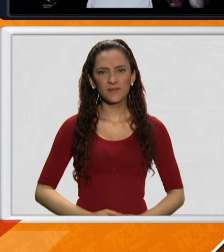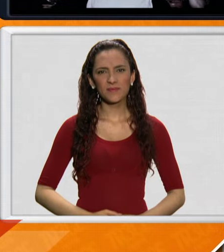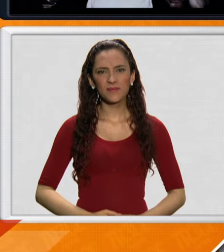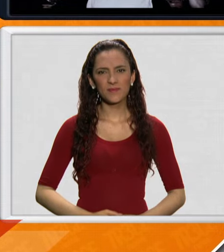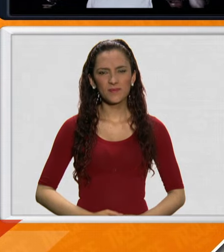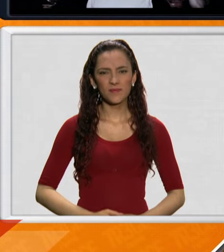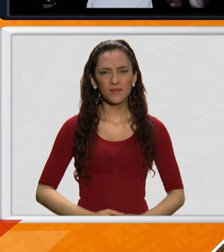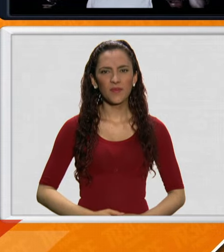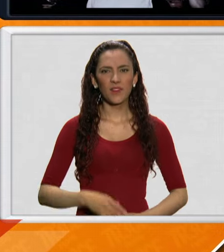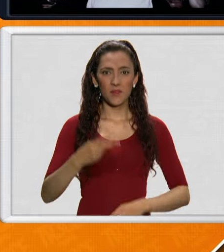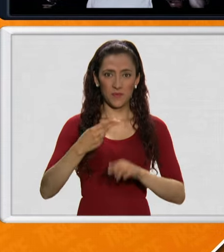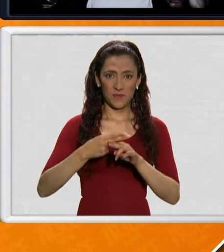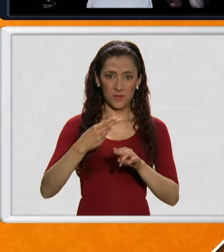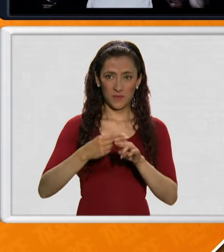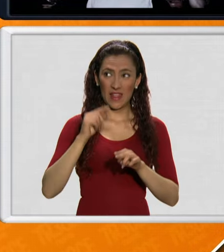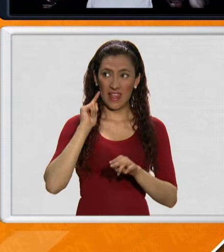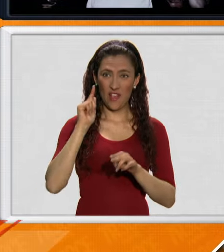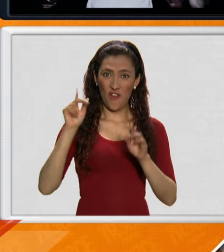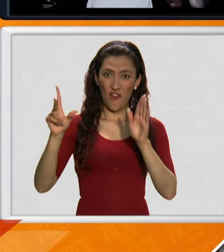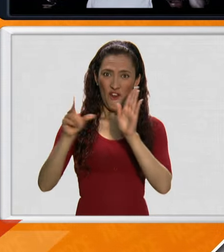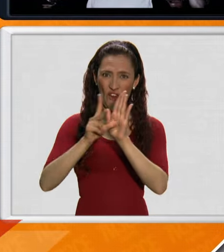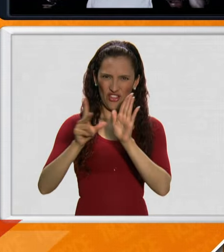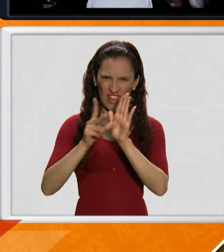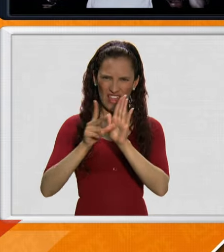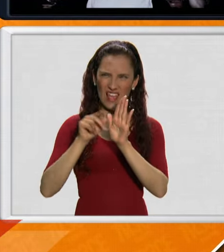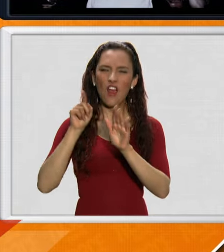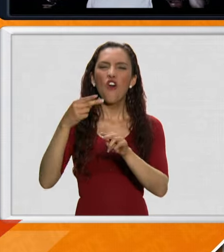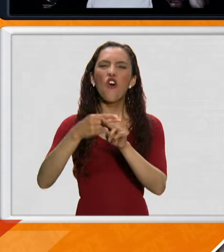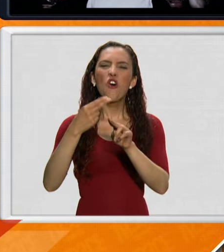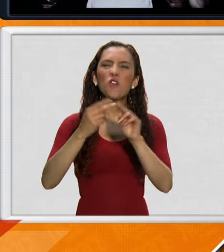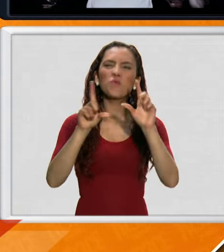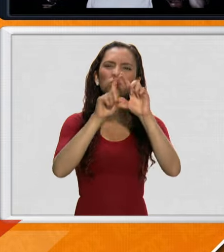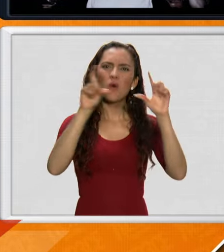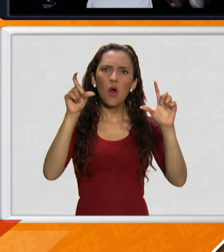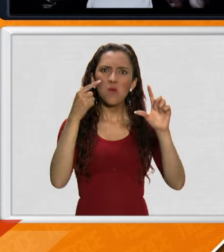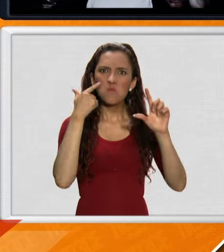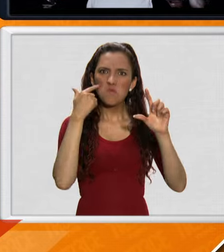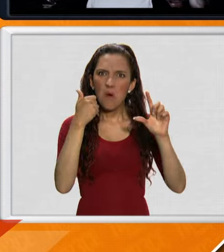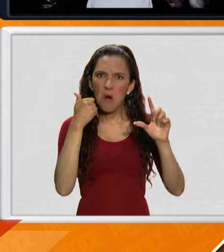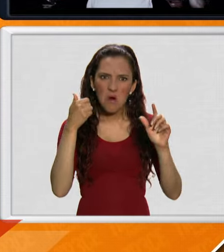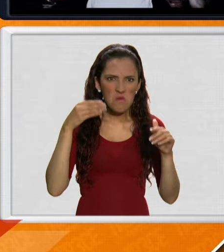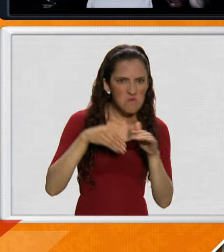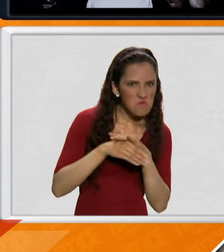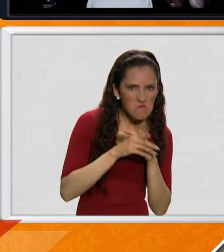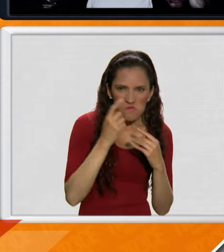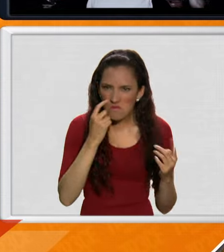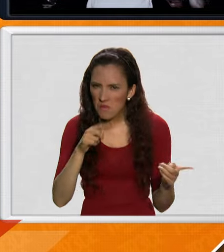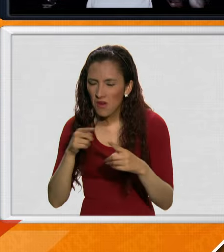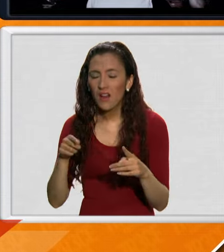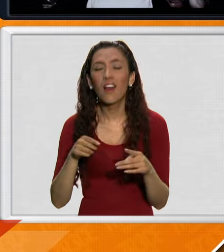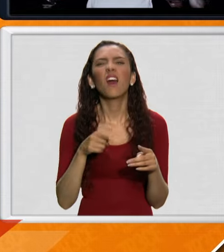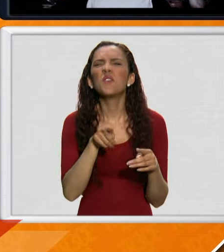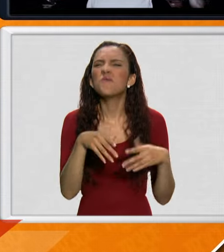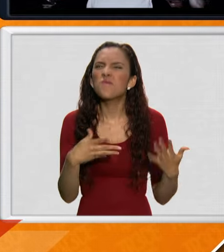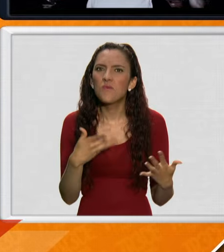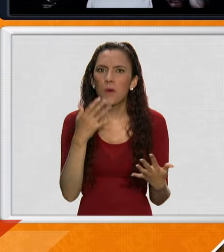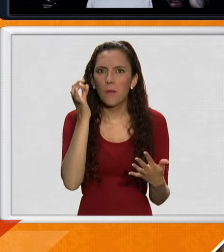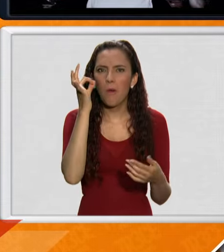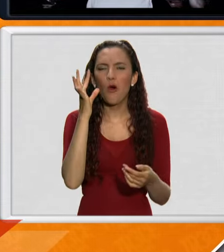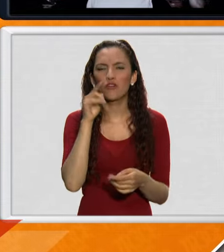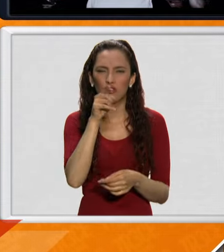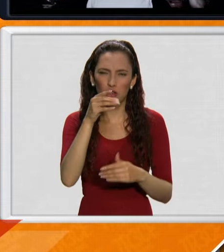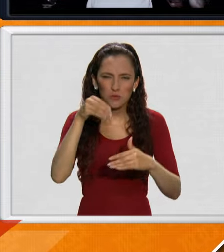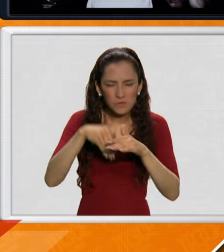Buen Viaje al Hotel del Terror es una obra totalmente sensorial en el que en cualquier momento podría caerse algo, aparecer un